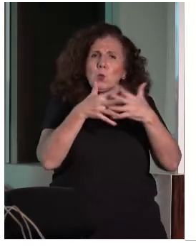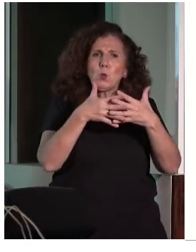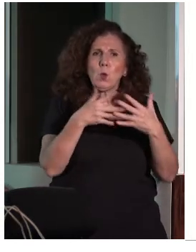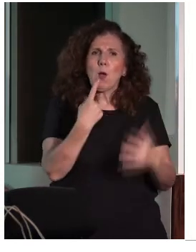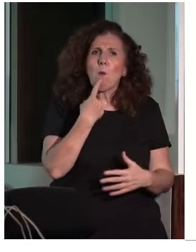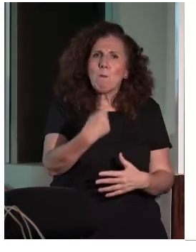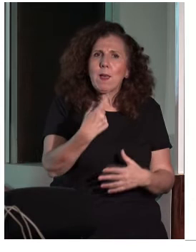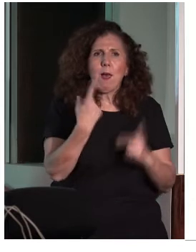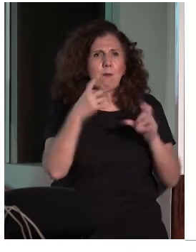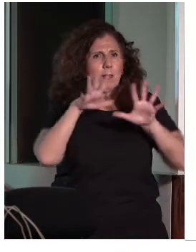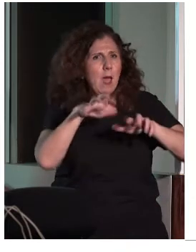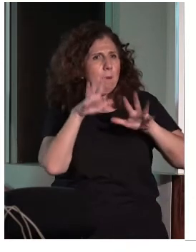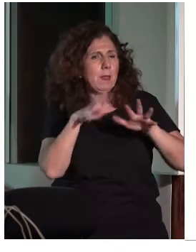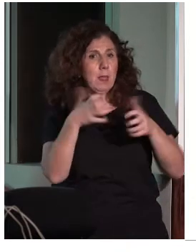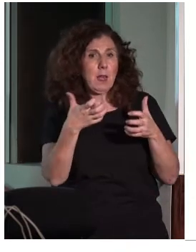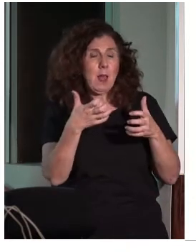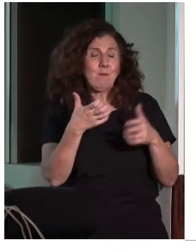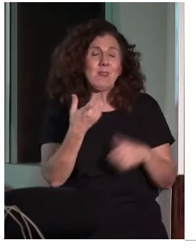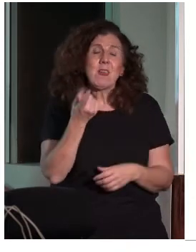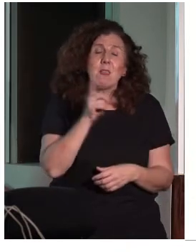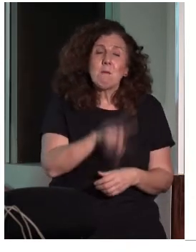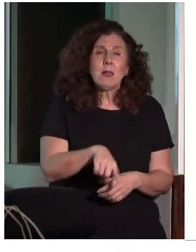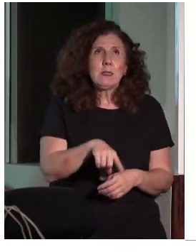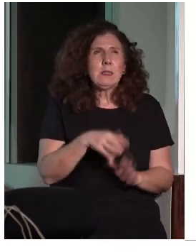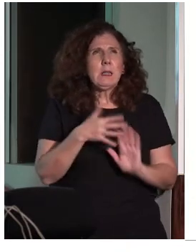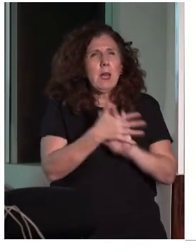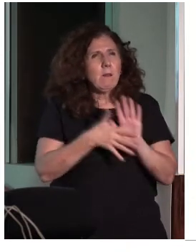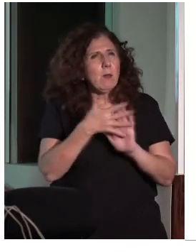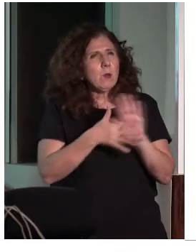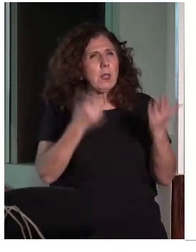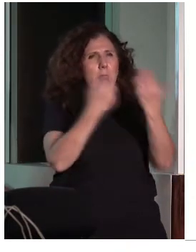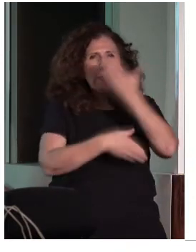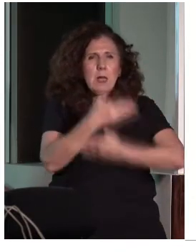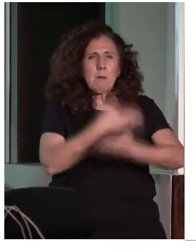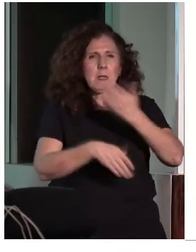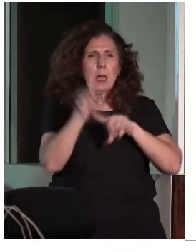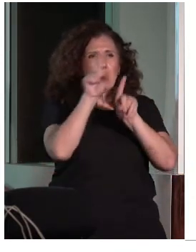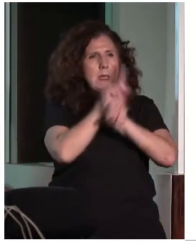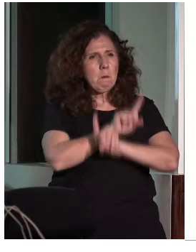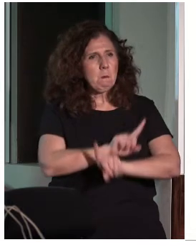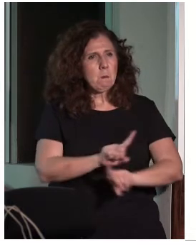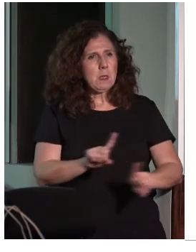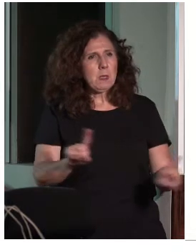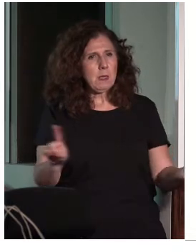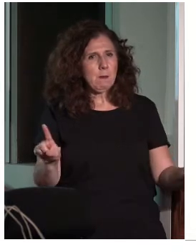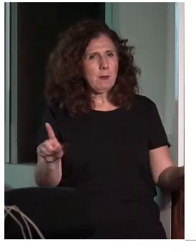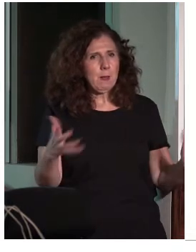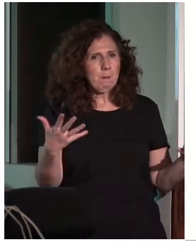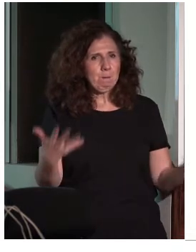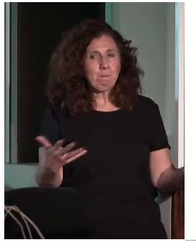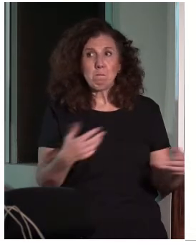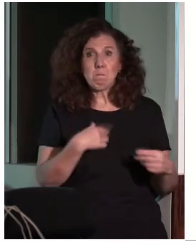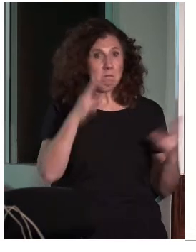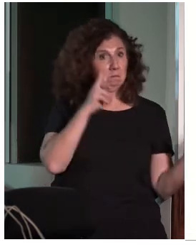En cuanto a la discapacidad invisible, pues, cuando se encuentran a una persona sorda, como en el vídeo,